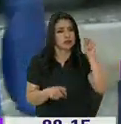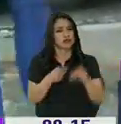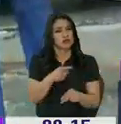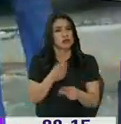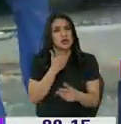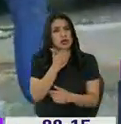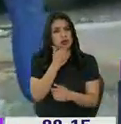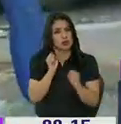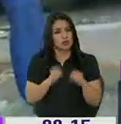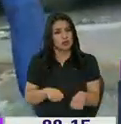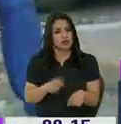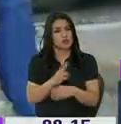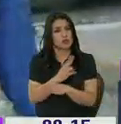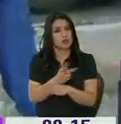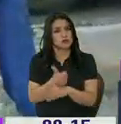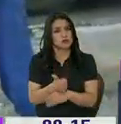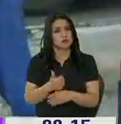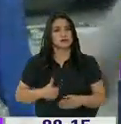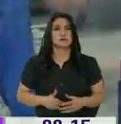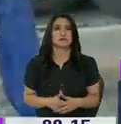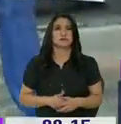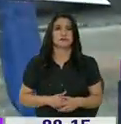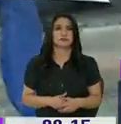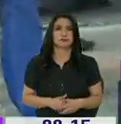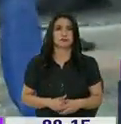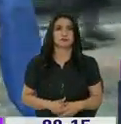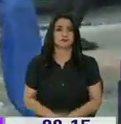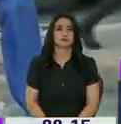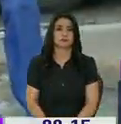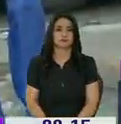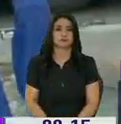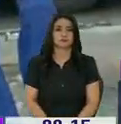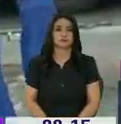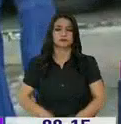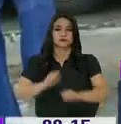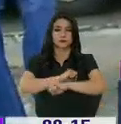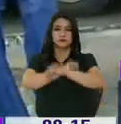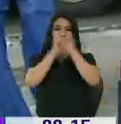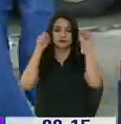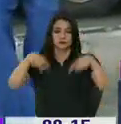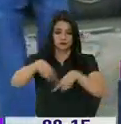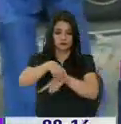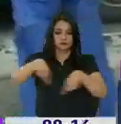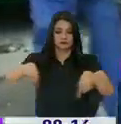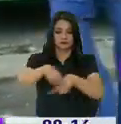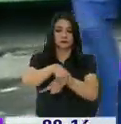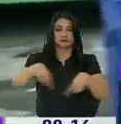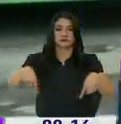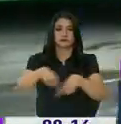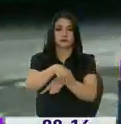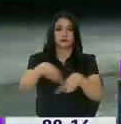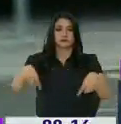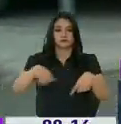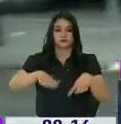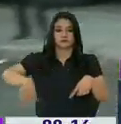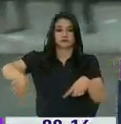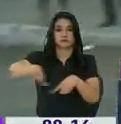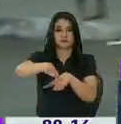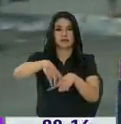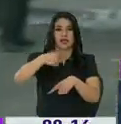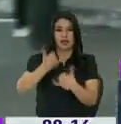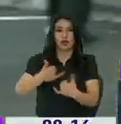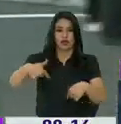contraflujo, para que puedan utilizar esta alternativa? En la mañana hay un contraflujo que está en el sentido contrario